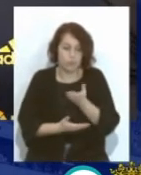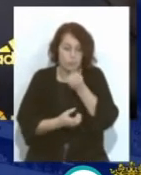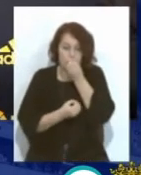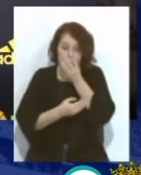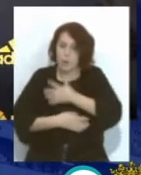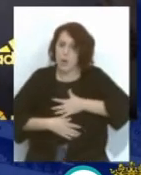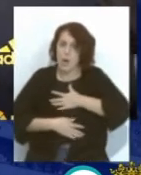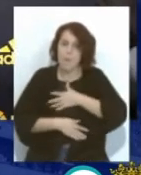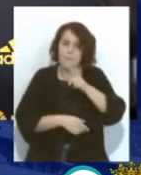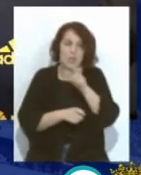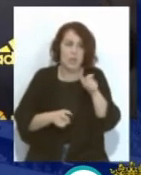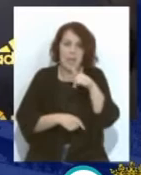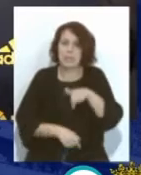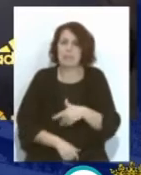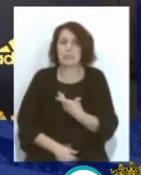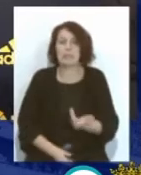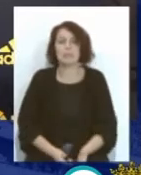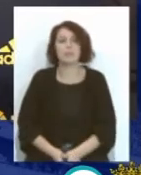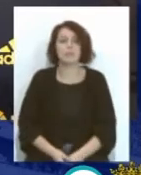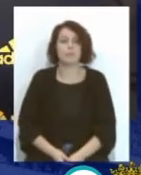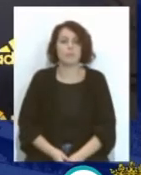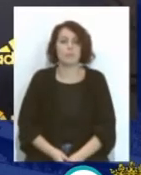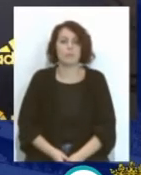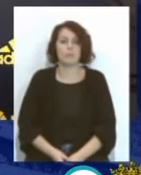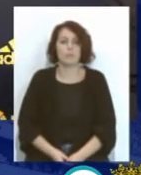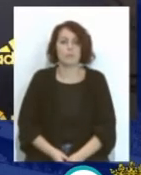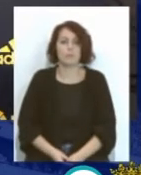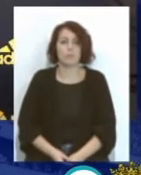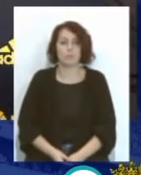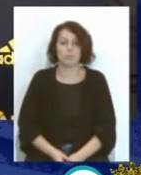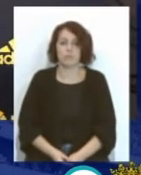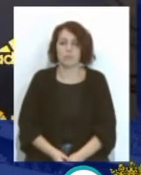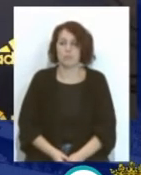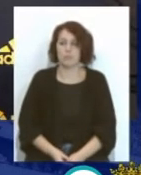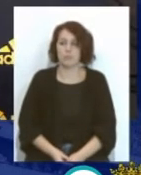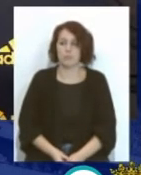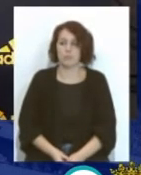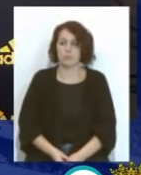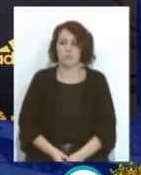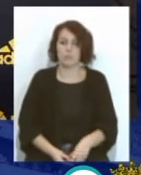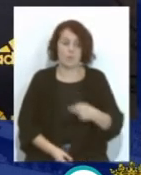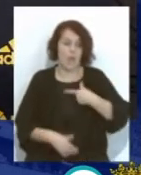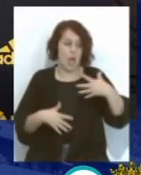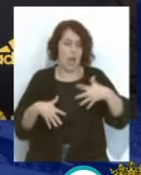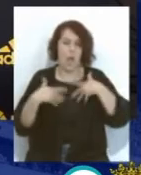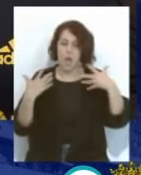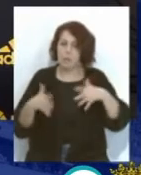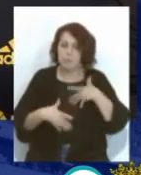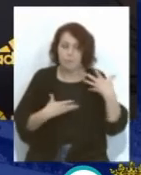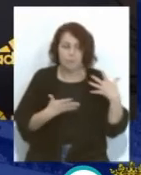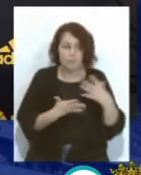Aquí la gente Bueno Hay mucha Le sobra Yo creo que Que la Alegría Y